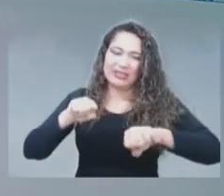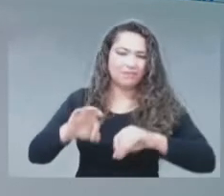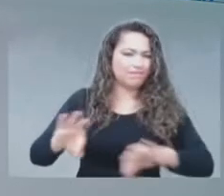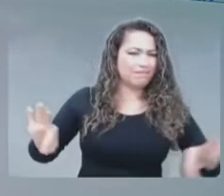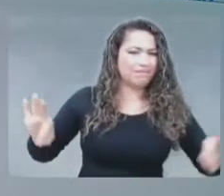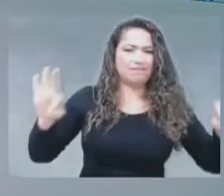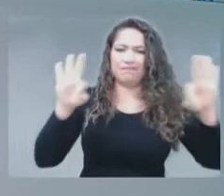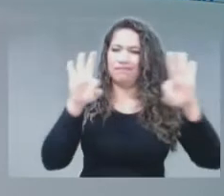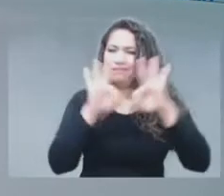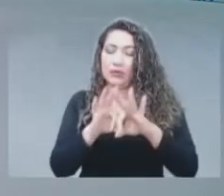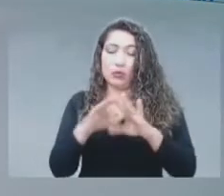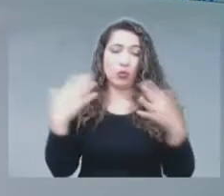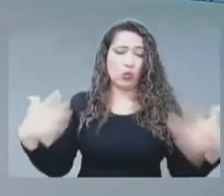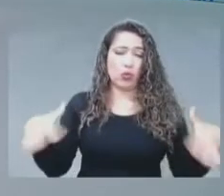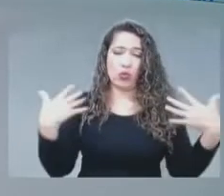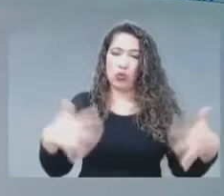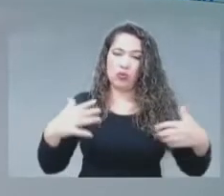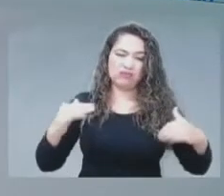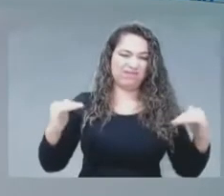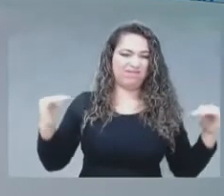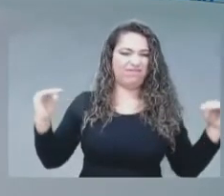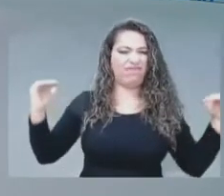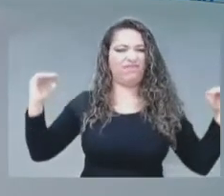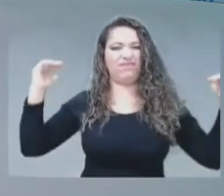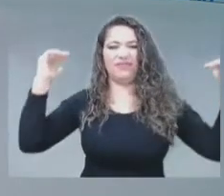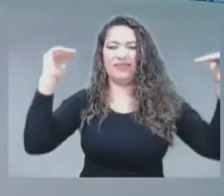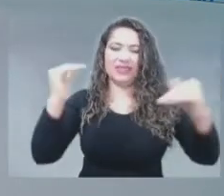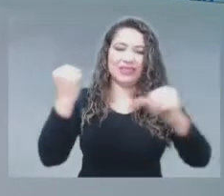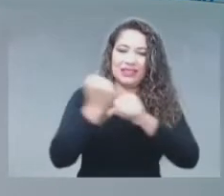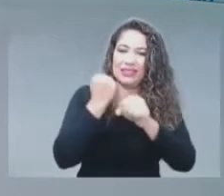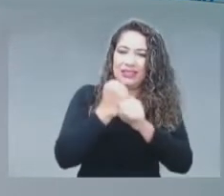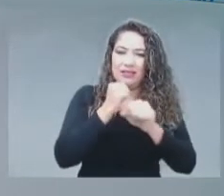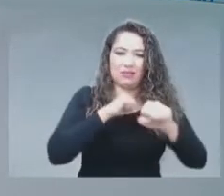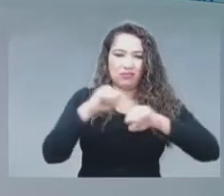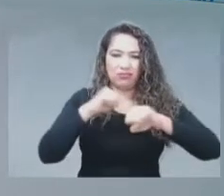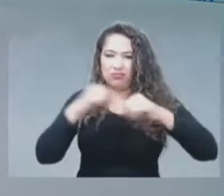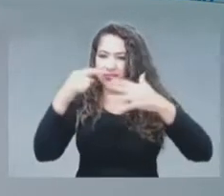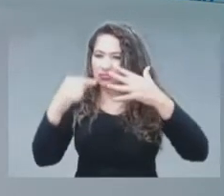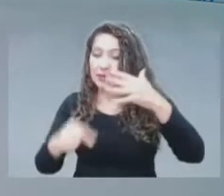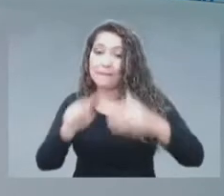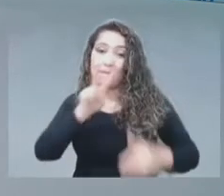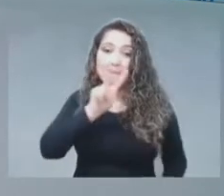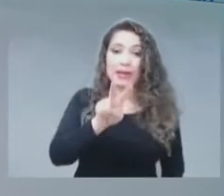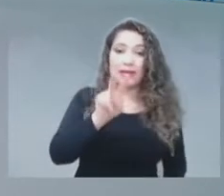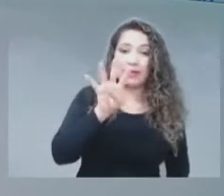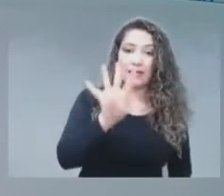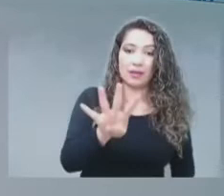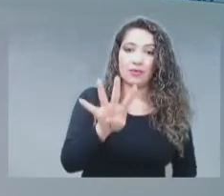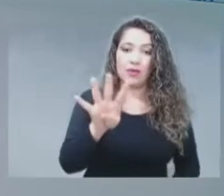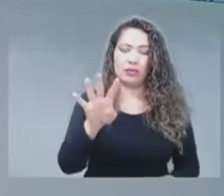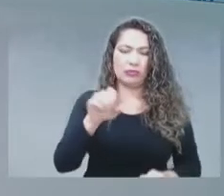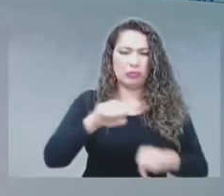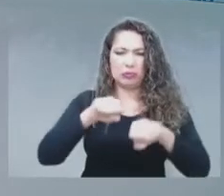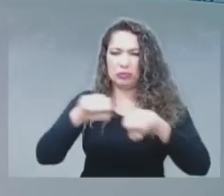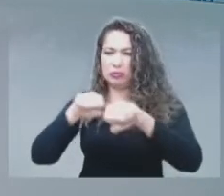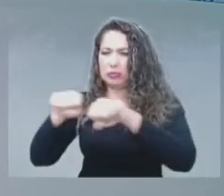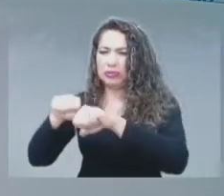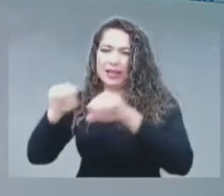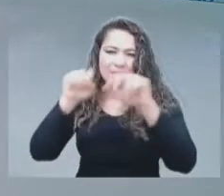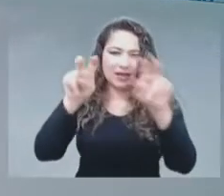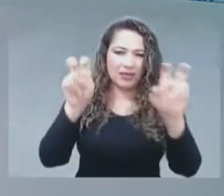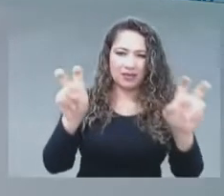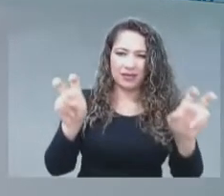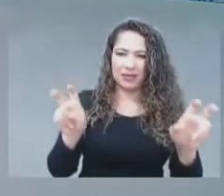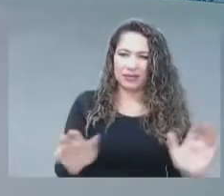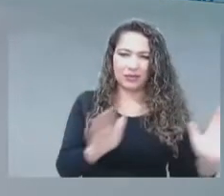abordado un esquema de trabajo de esa magnitud. Son 24 frentes de trabajo, pero ¿cómo lo vamos a hacer? Vamos a